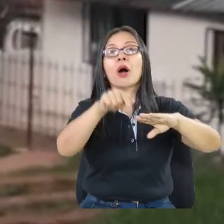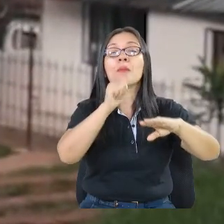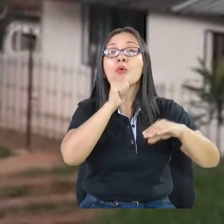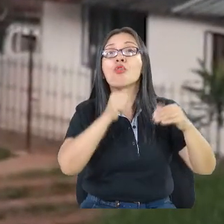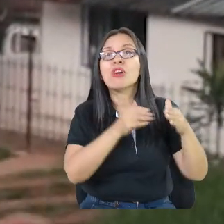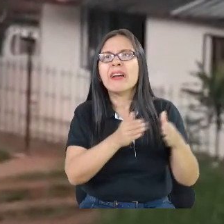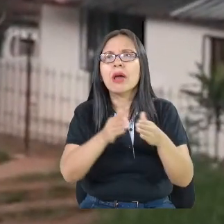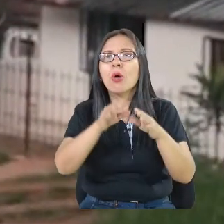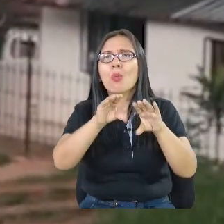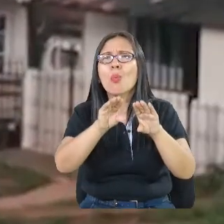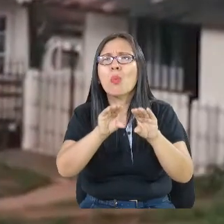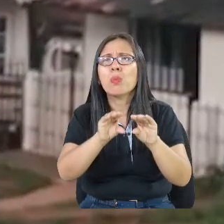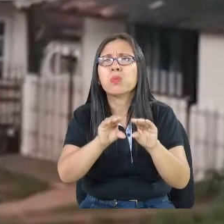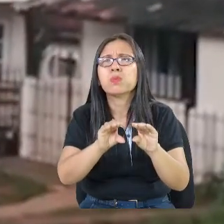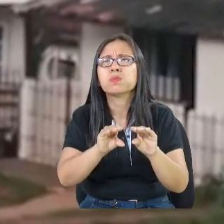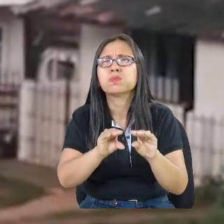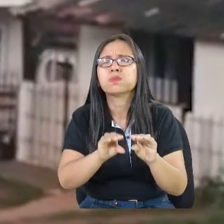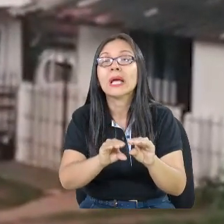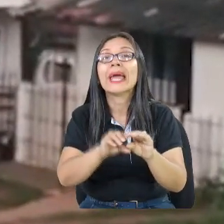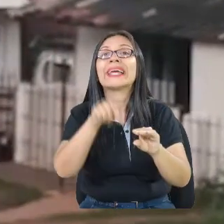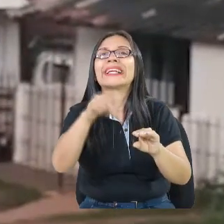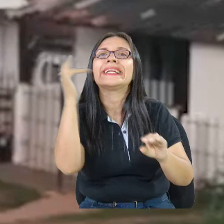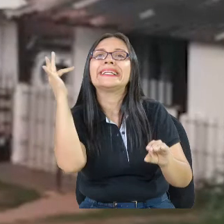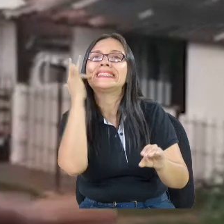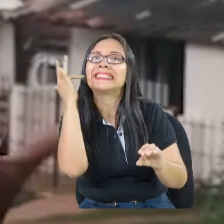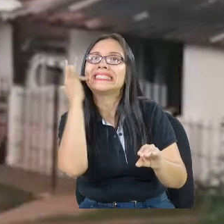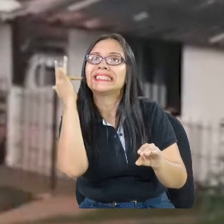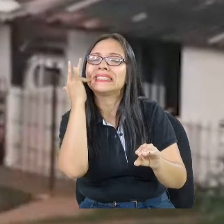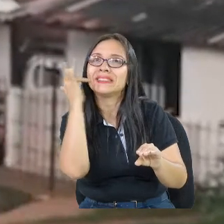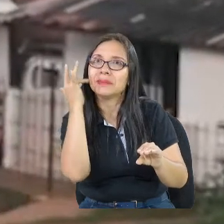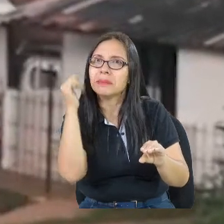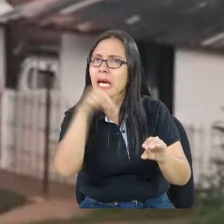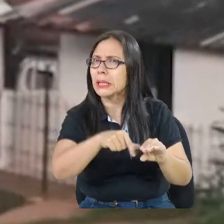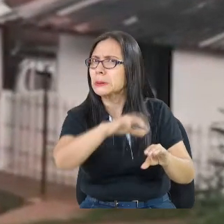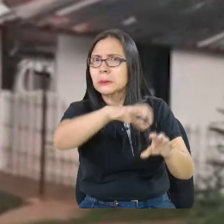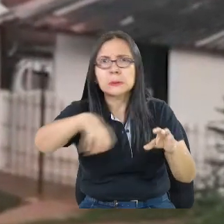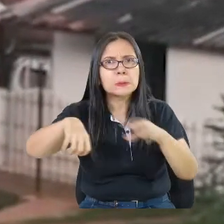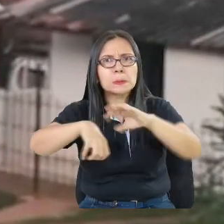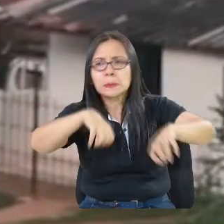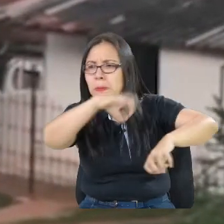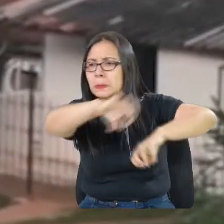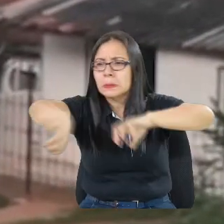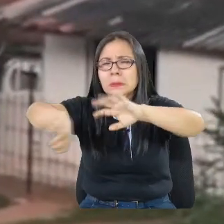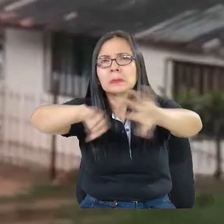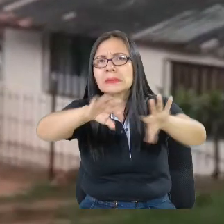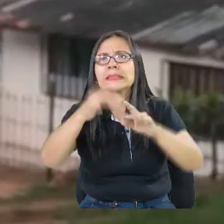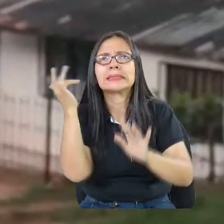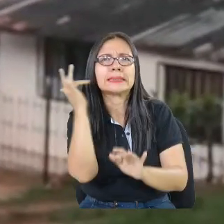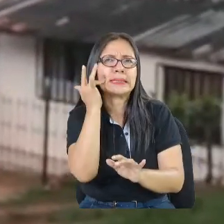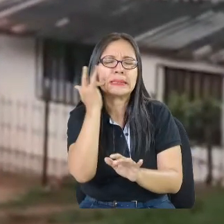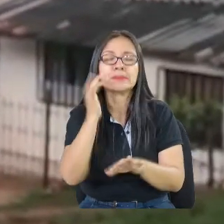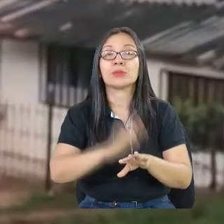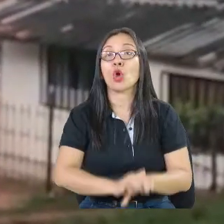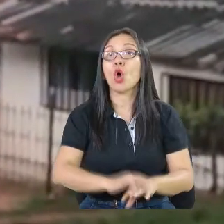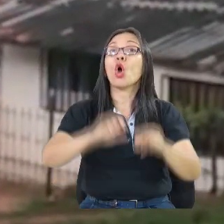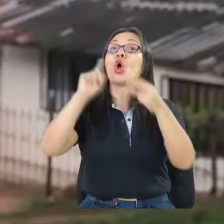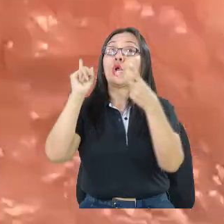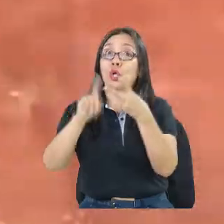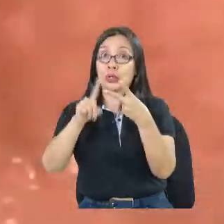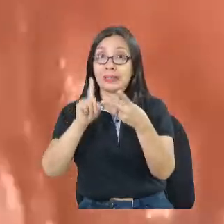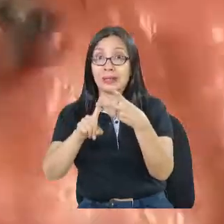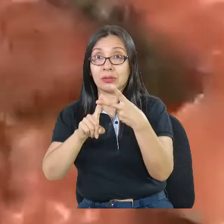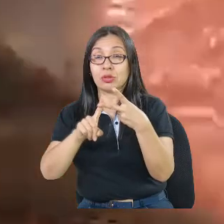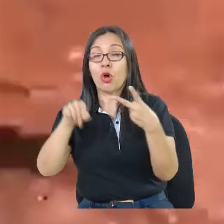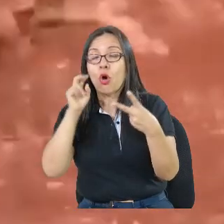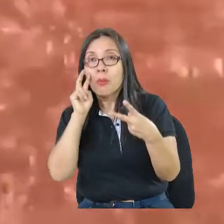tener en cuenta el nivel del caudal cuando empieza a llover. Segundo que todo, como decía Angélica, si el agua